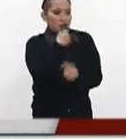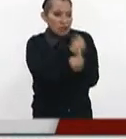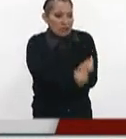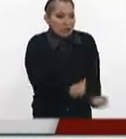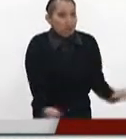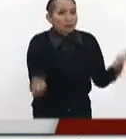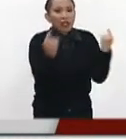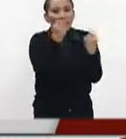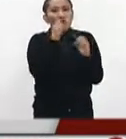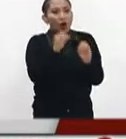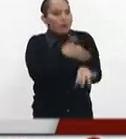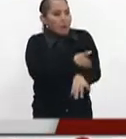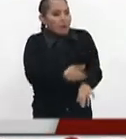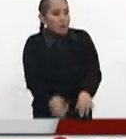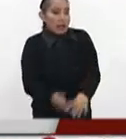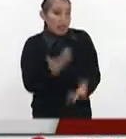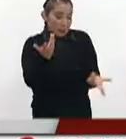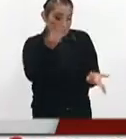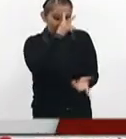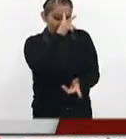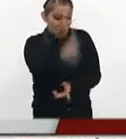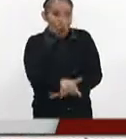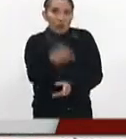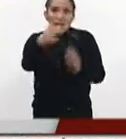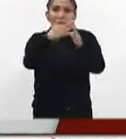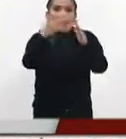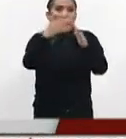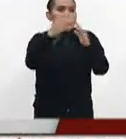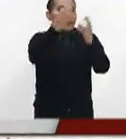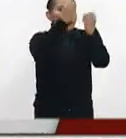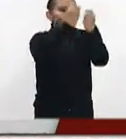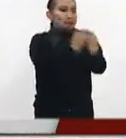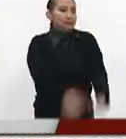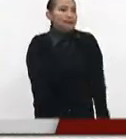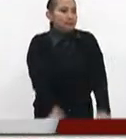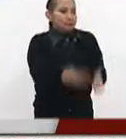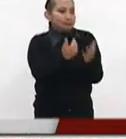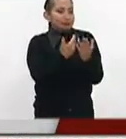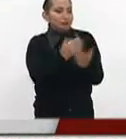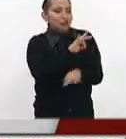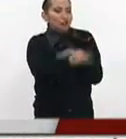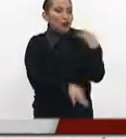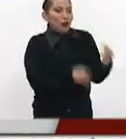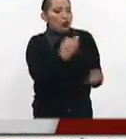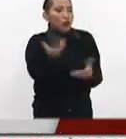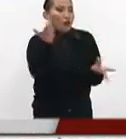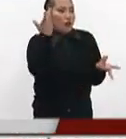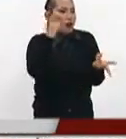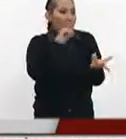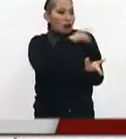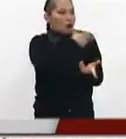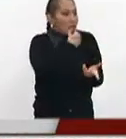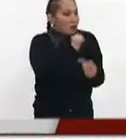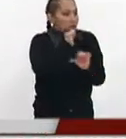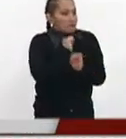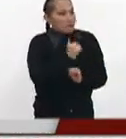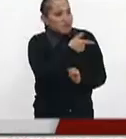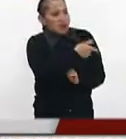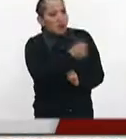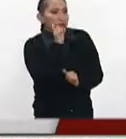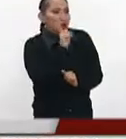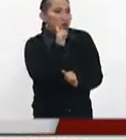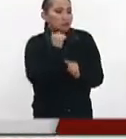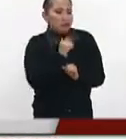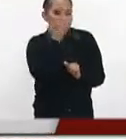pequeños, a la familia, y por los bienes que tanto ha costado al dueño de la casa, al titular, pues